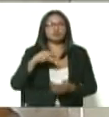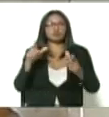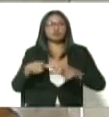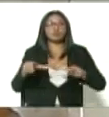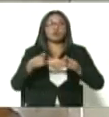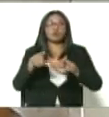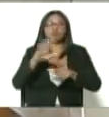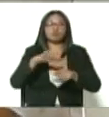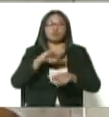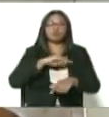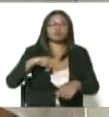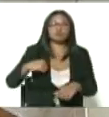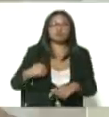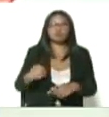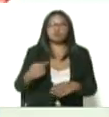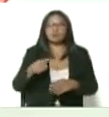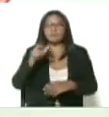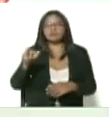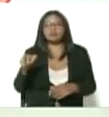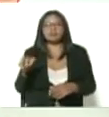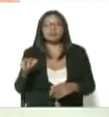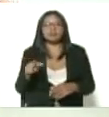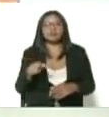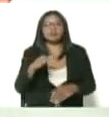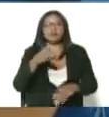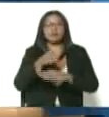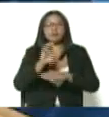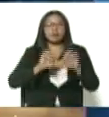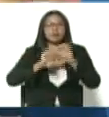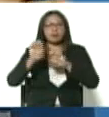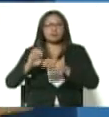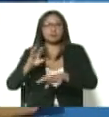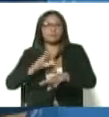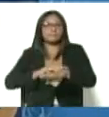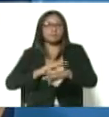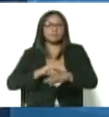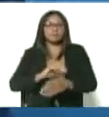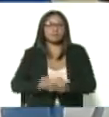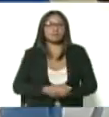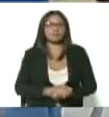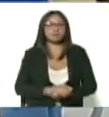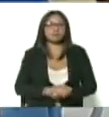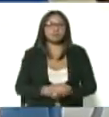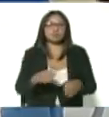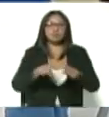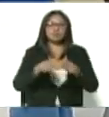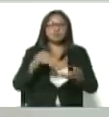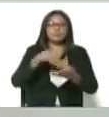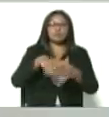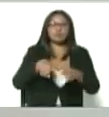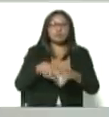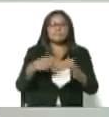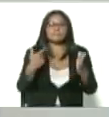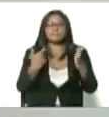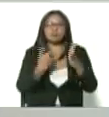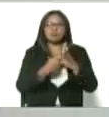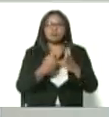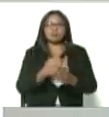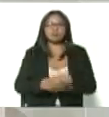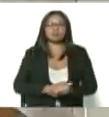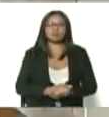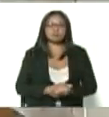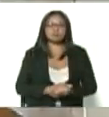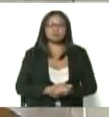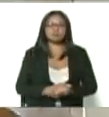donde tenemos una recepción de pacientes donde se le hace una evaluación médica al paciente se le coloca su vacuna incluso tenemos un área donde